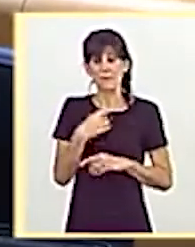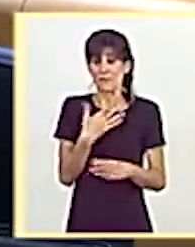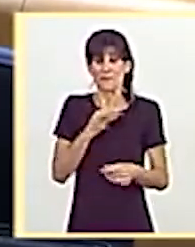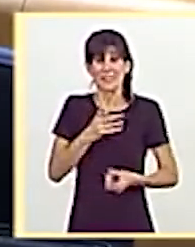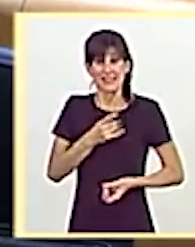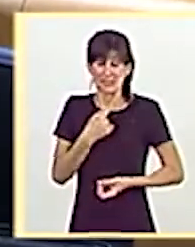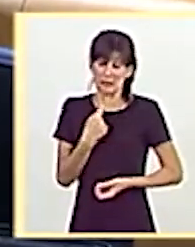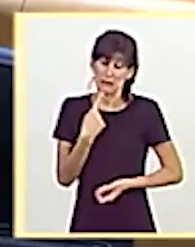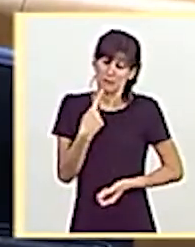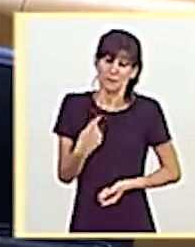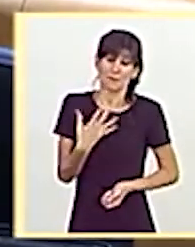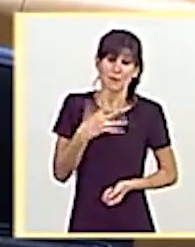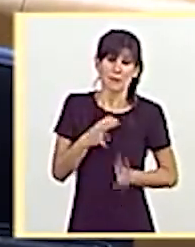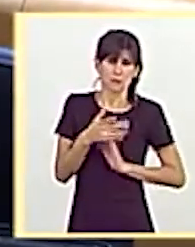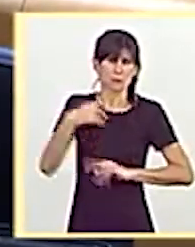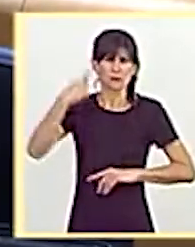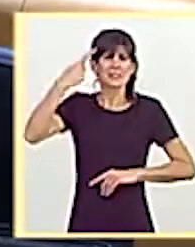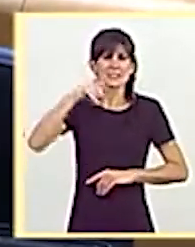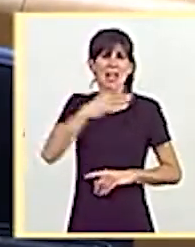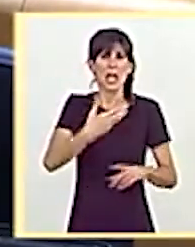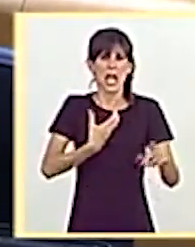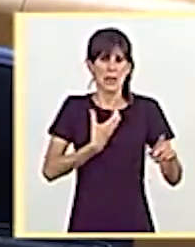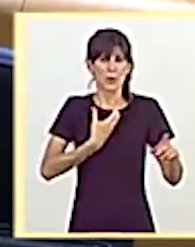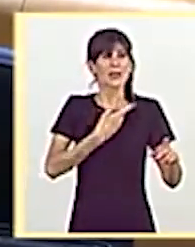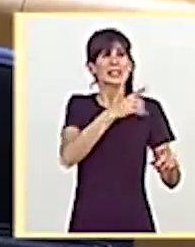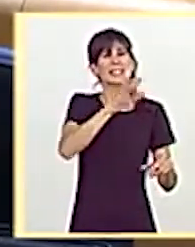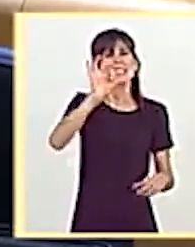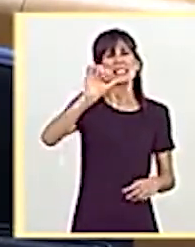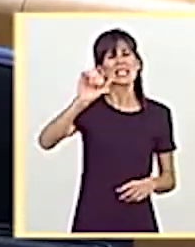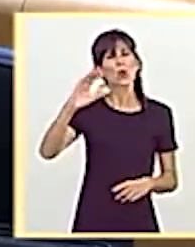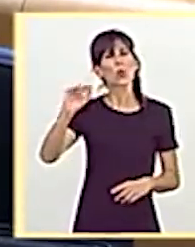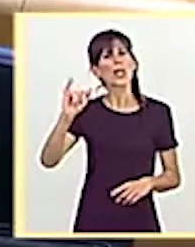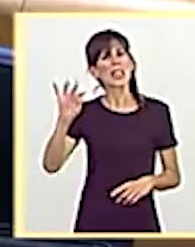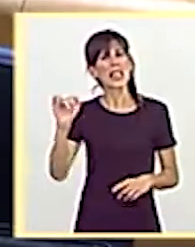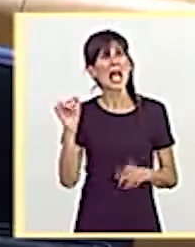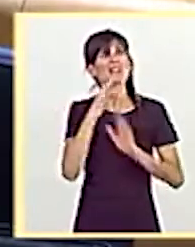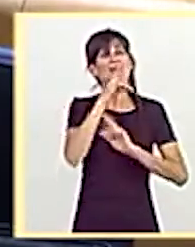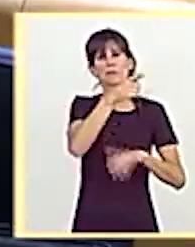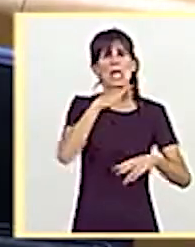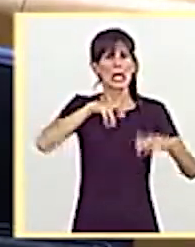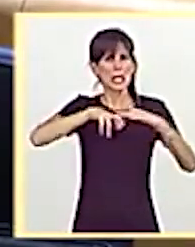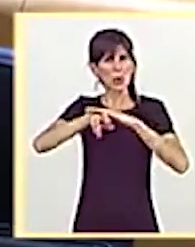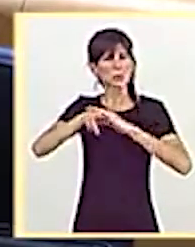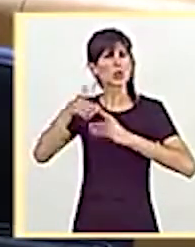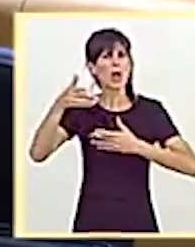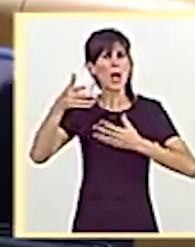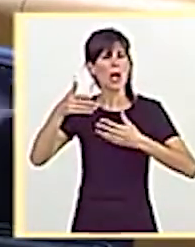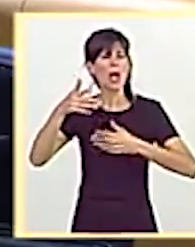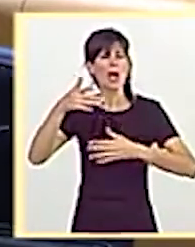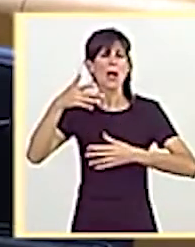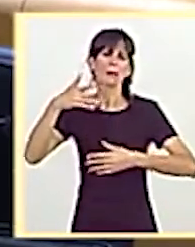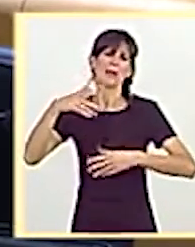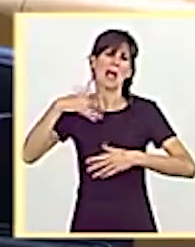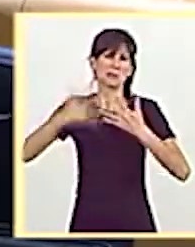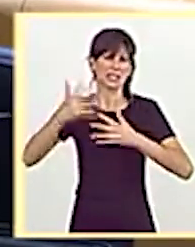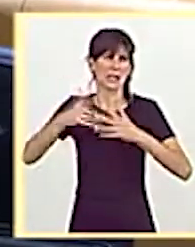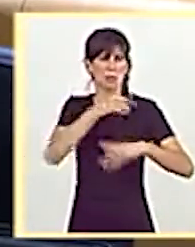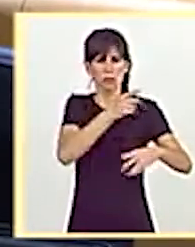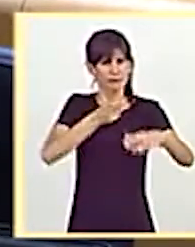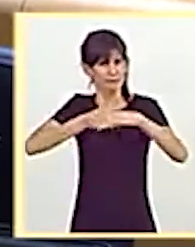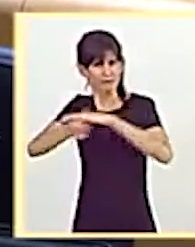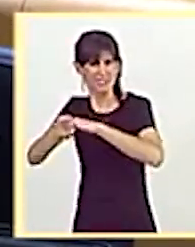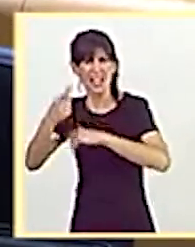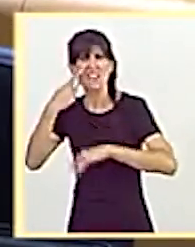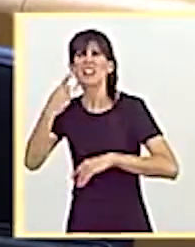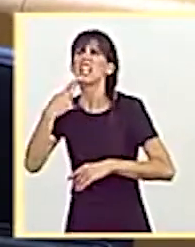efectivamente, también soy consciente de que el Ayuntamiento de la Secuita ha interpuesto un recurso administrativo, podría decirle vamos a esperar a ver qué dice el contencioso,